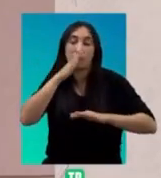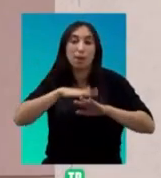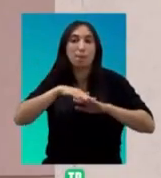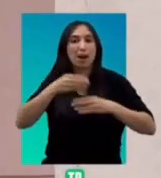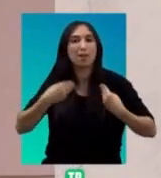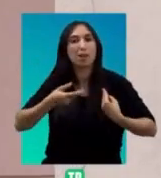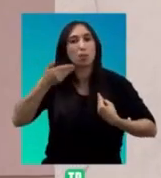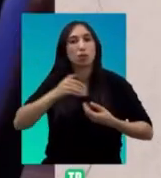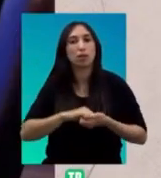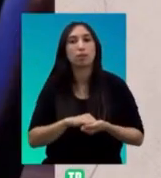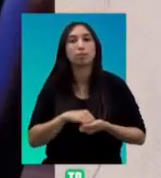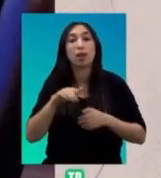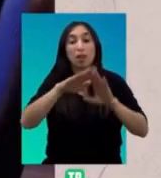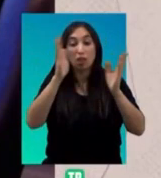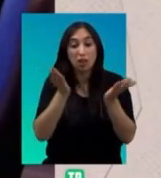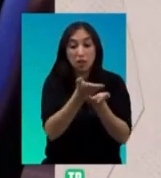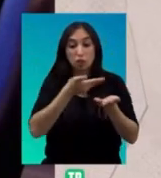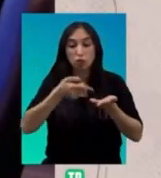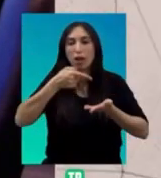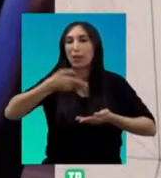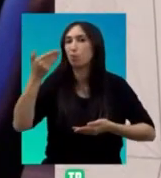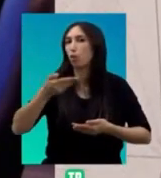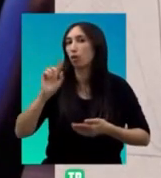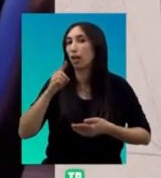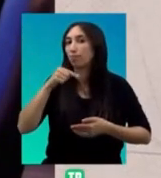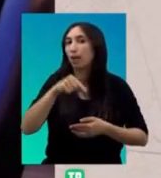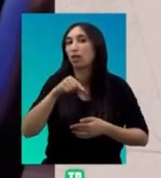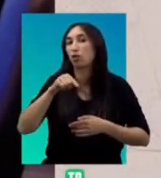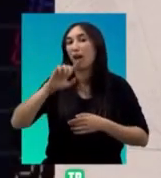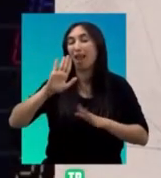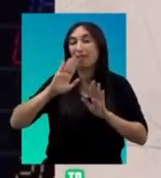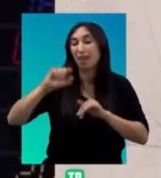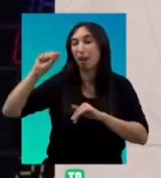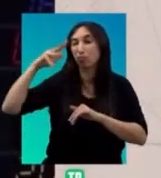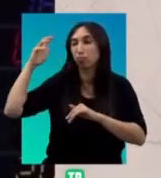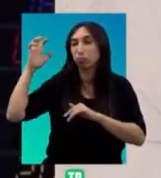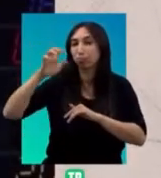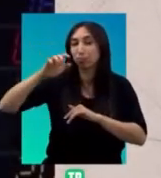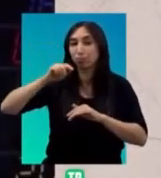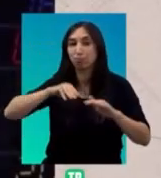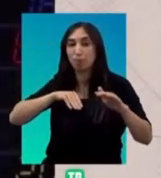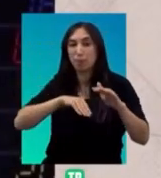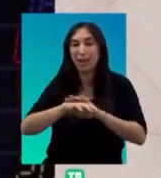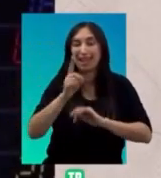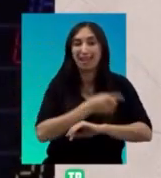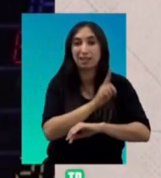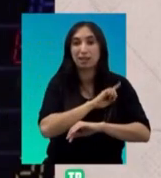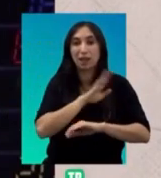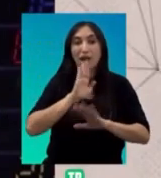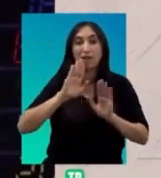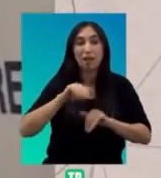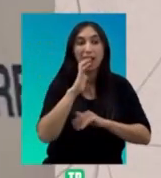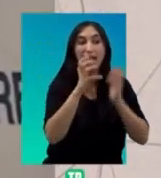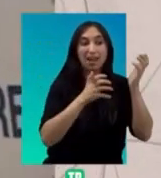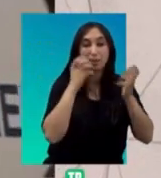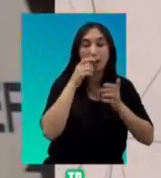ozono, especialmente importante en el polo sur... ...permitía la entrada de una cantidad excesiva de radiación ultravioleta... ...afectando no sólo a los animales